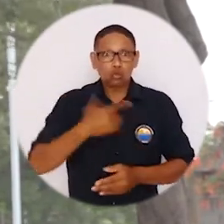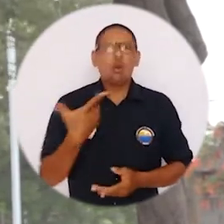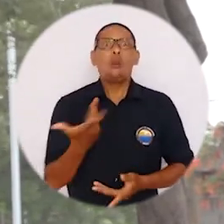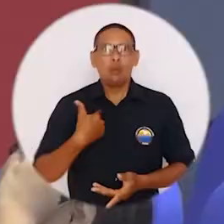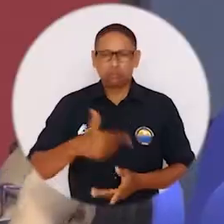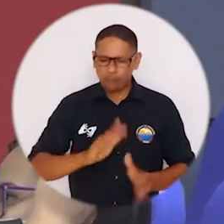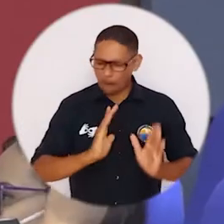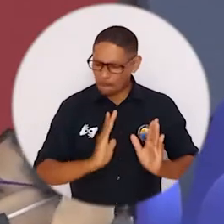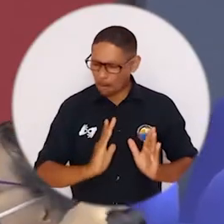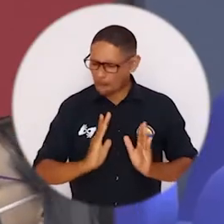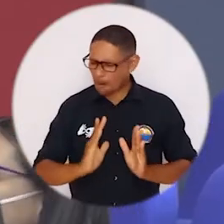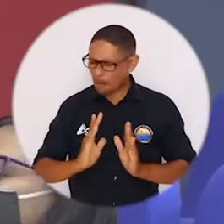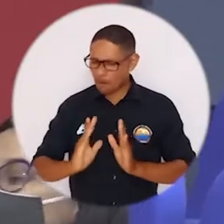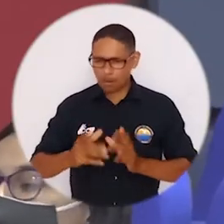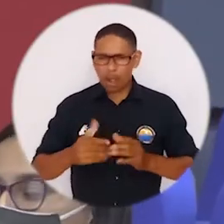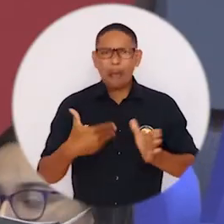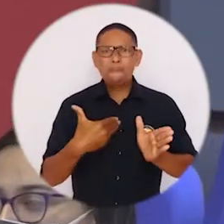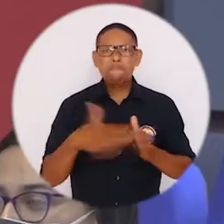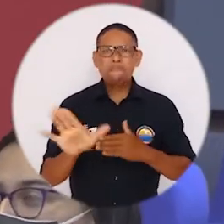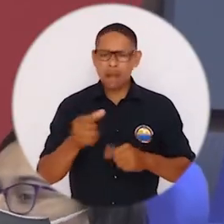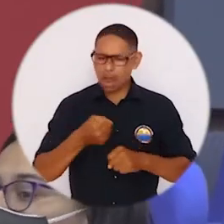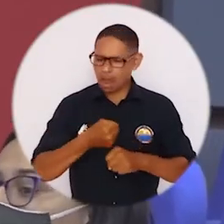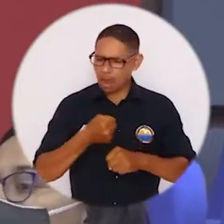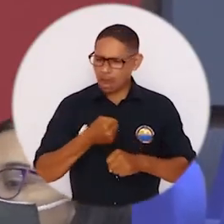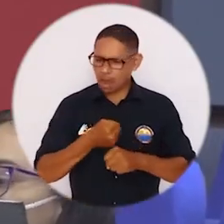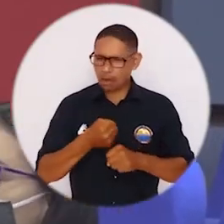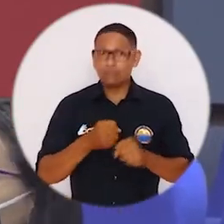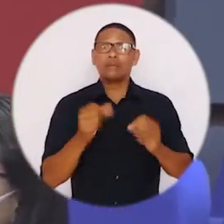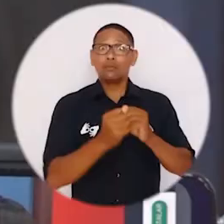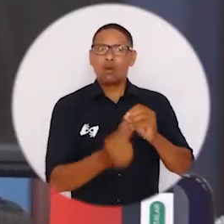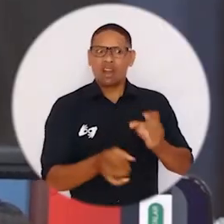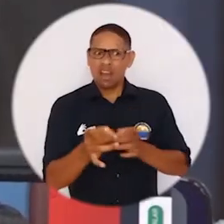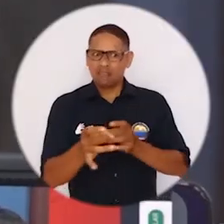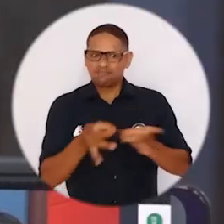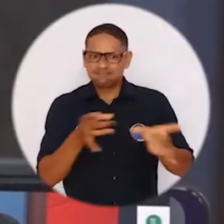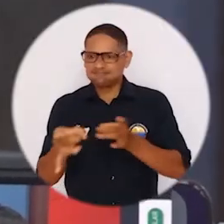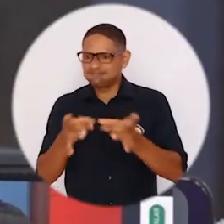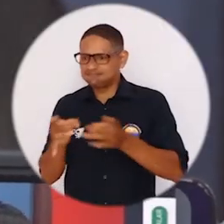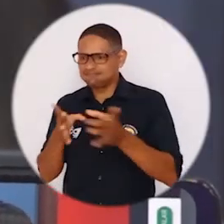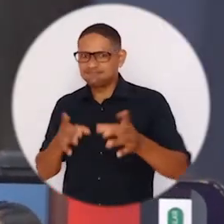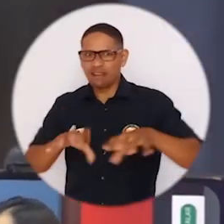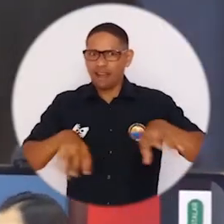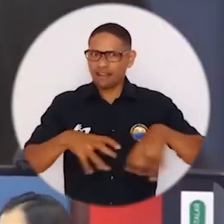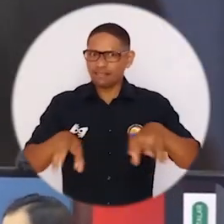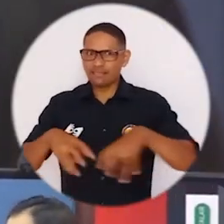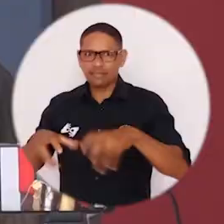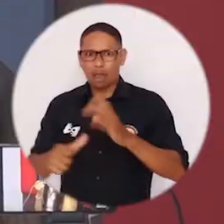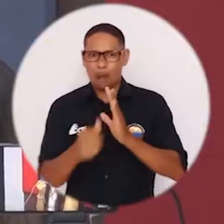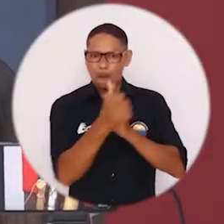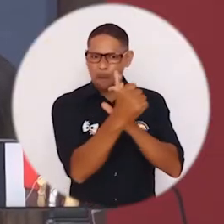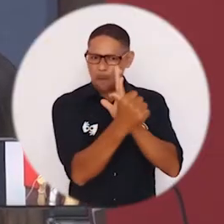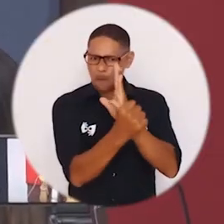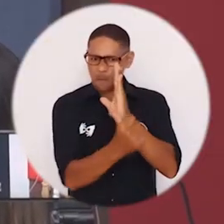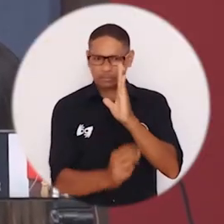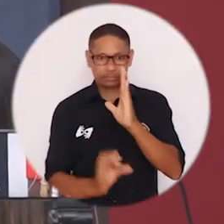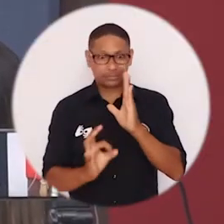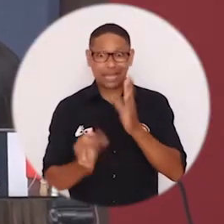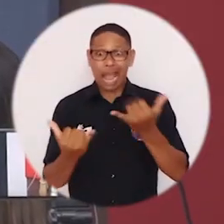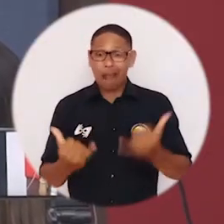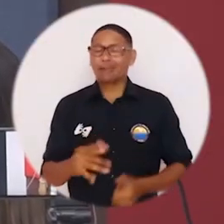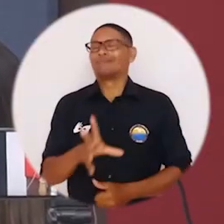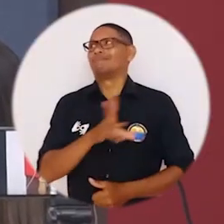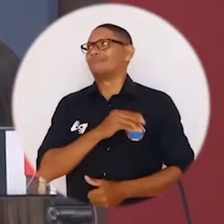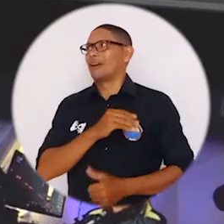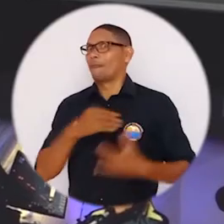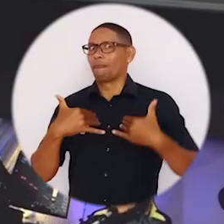programa estemos organizados en un plan de trabajo y en un cronograma de actividades. Estamos muy felices de